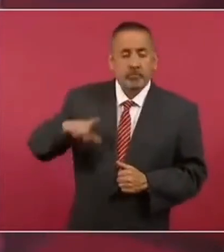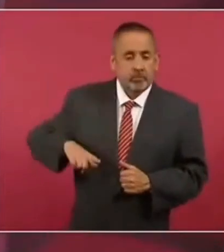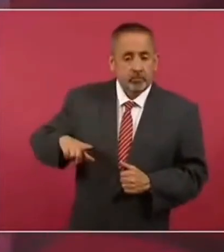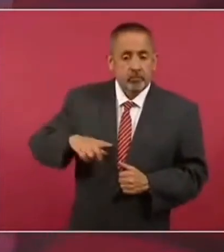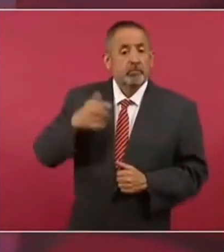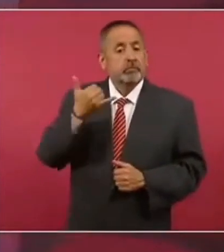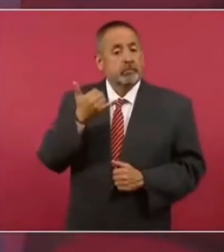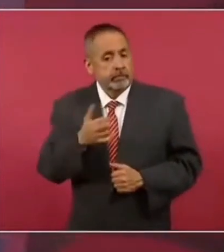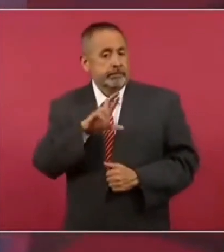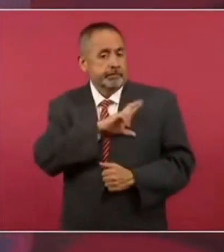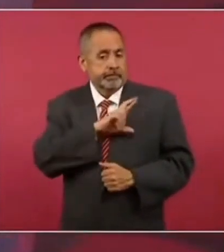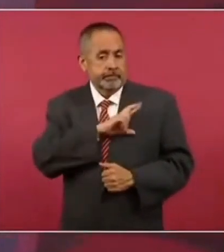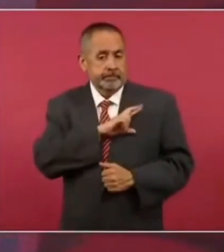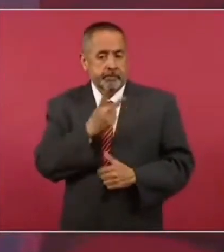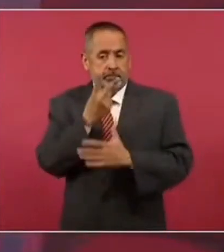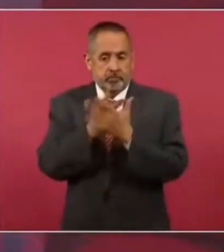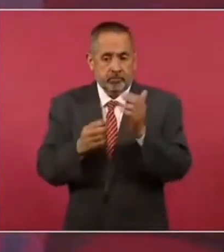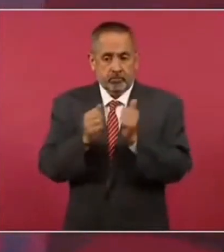privadas,